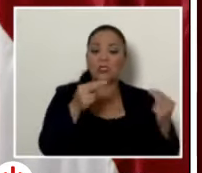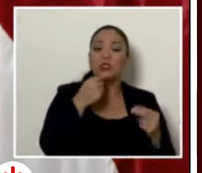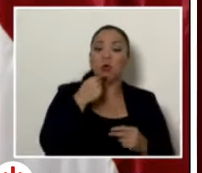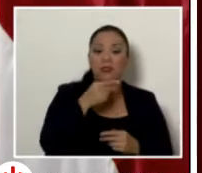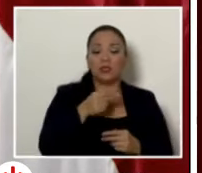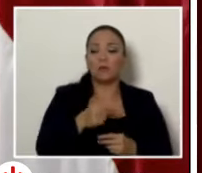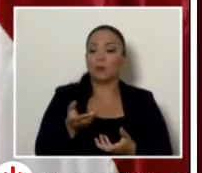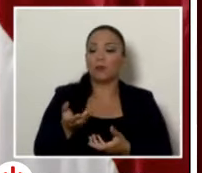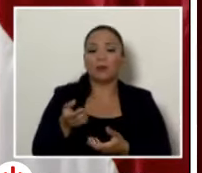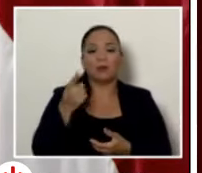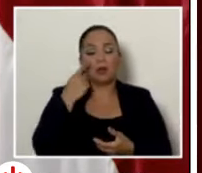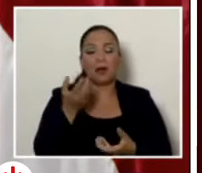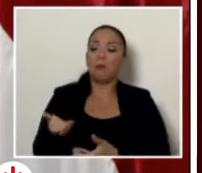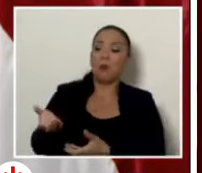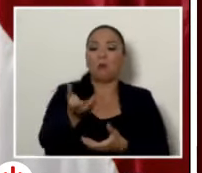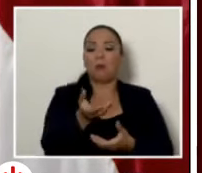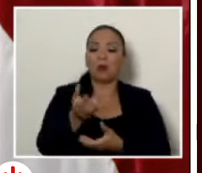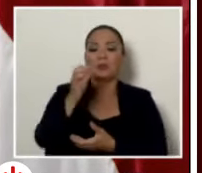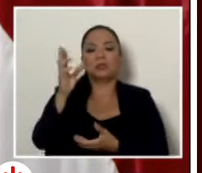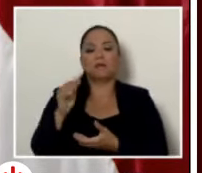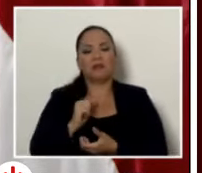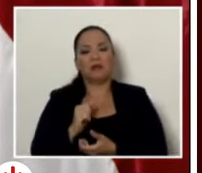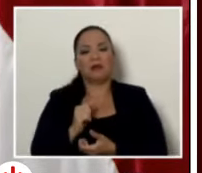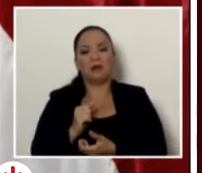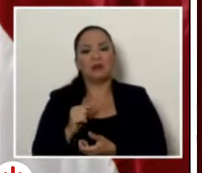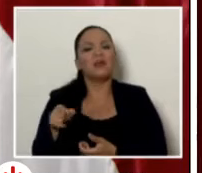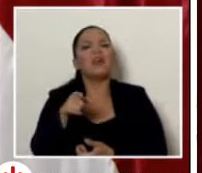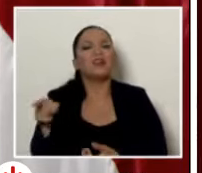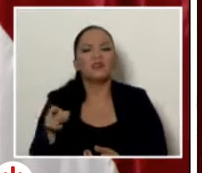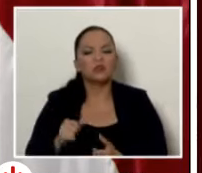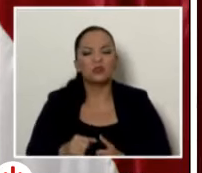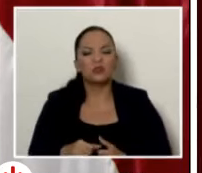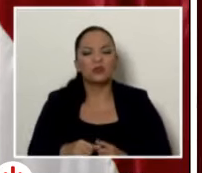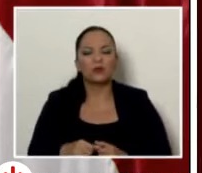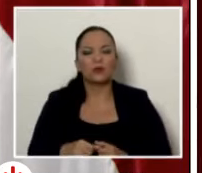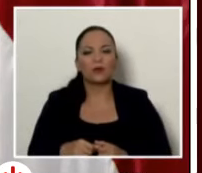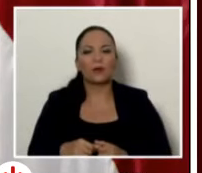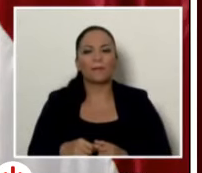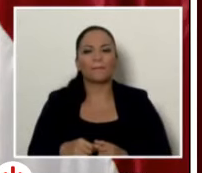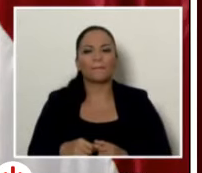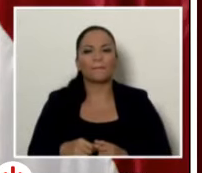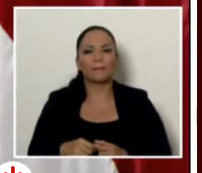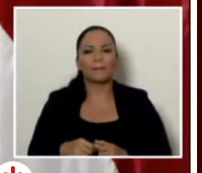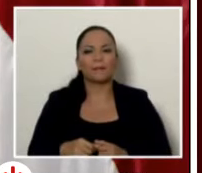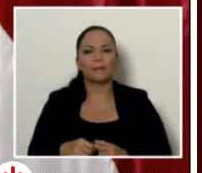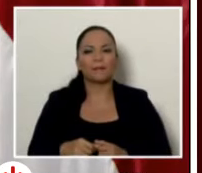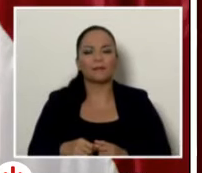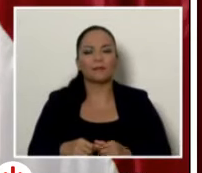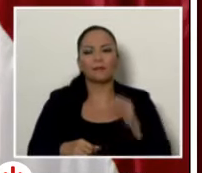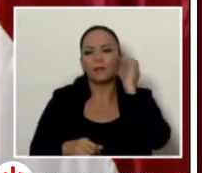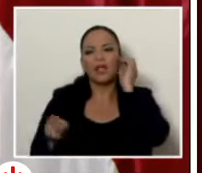Rica Benemérita de la patria pudieron haber hecho una escena para para